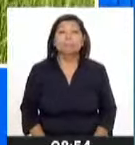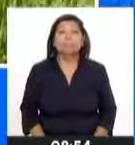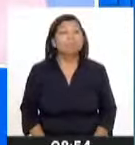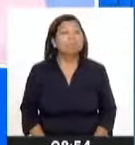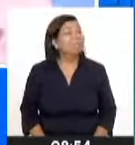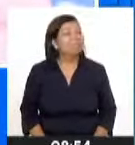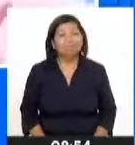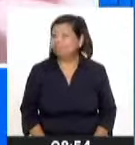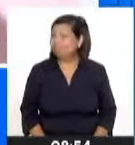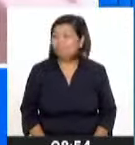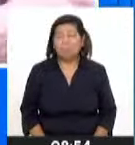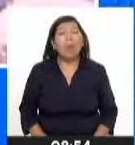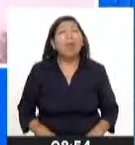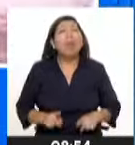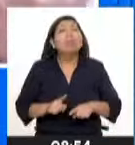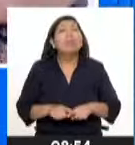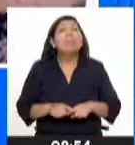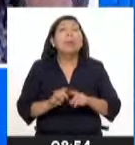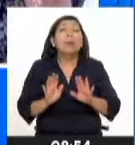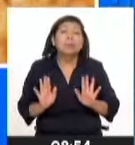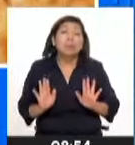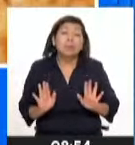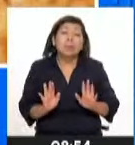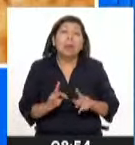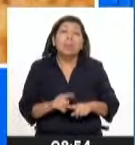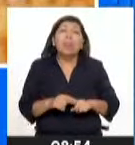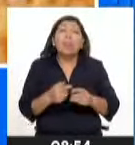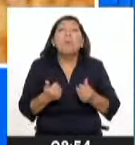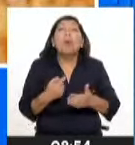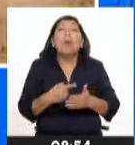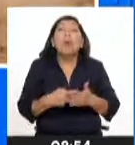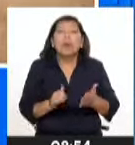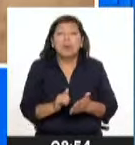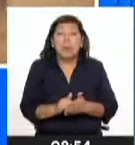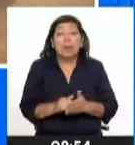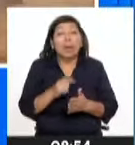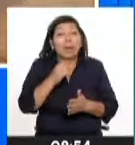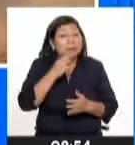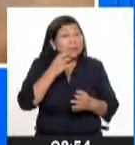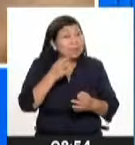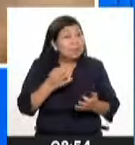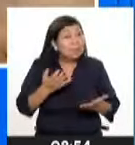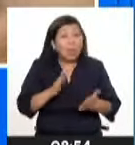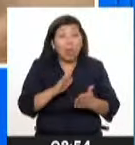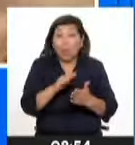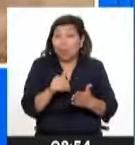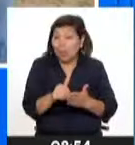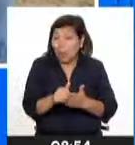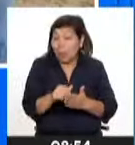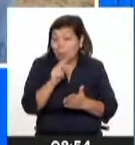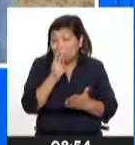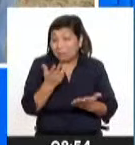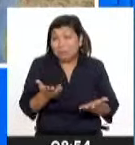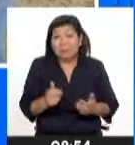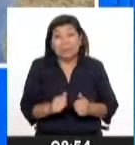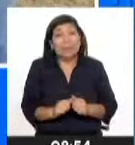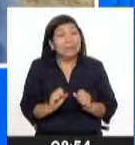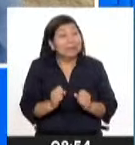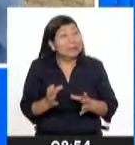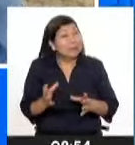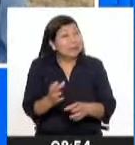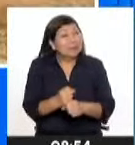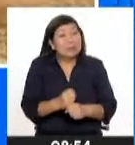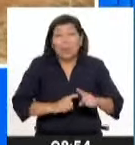No, hay regiones priorizadas. ¿Por qué? Porque la verdad que todo el país en algún momento ha